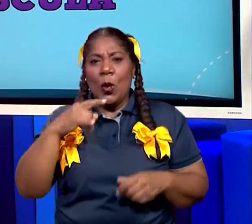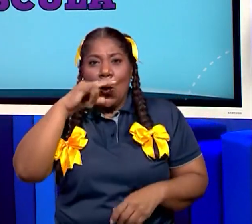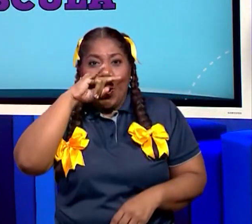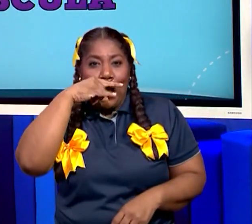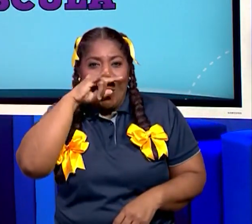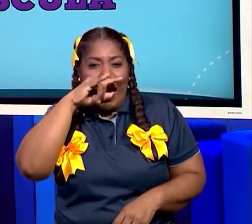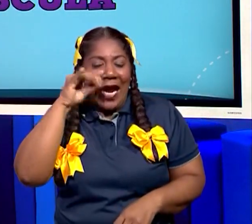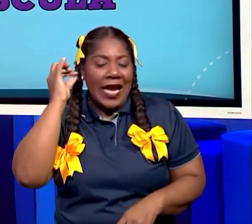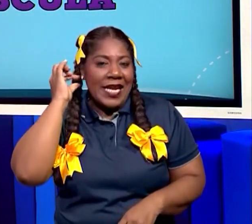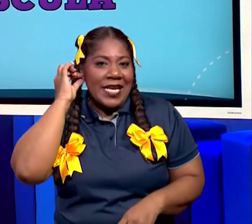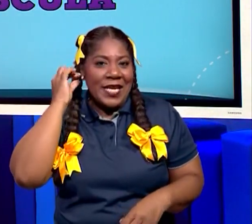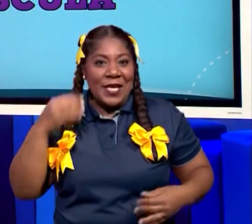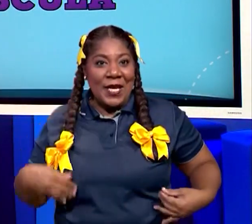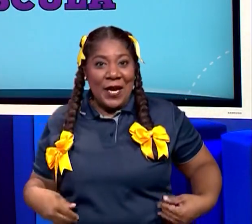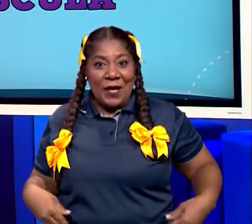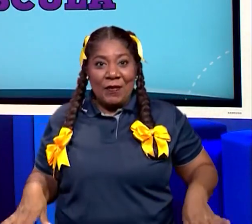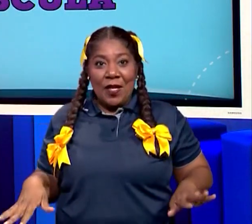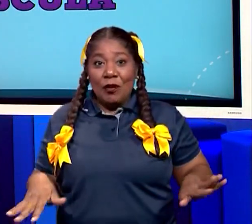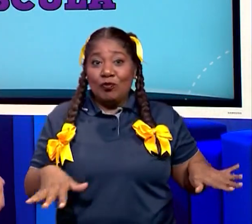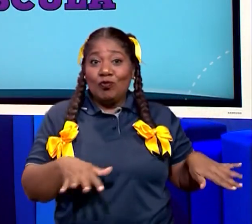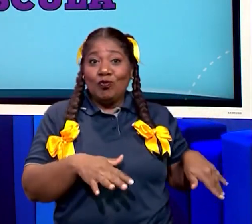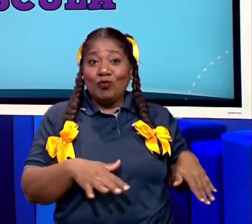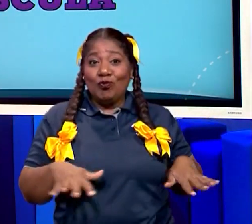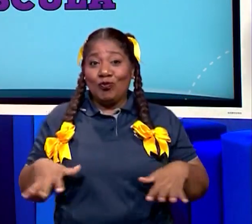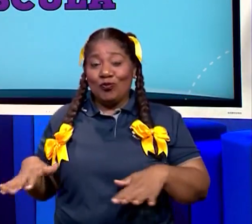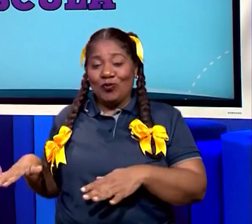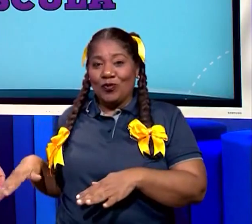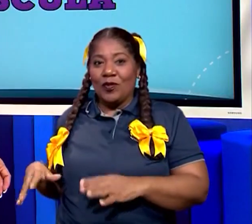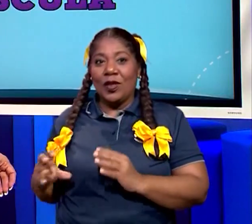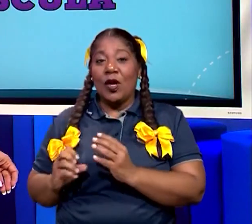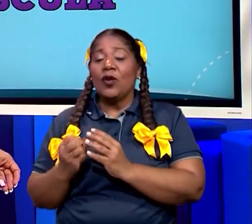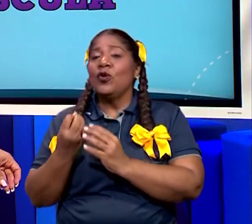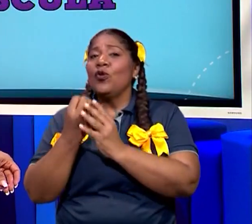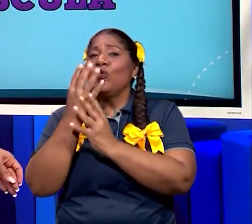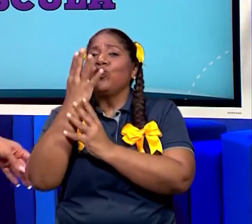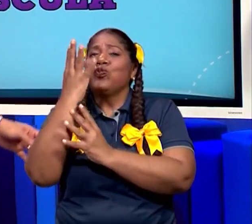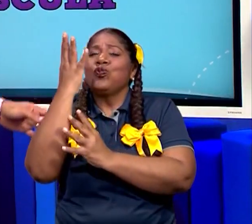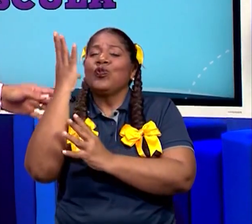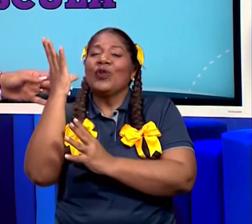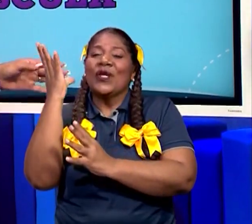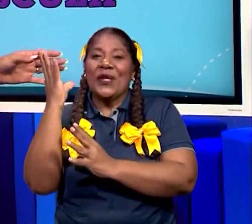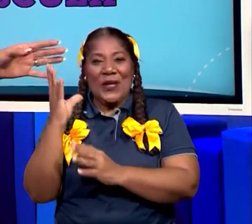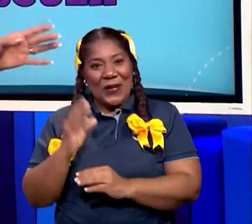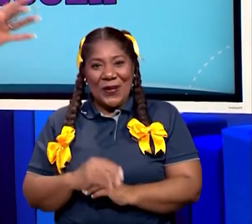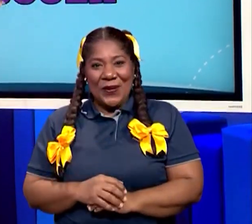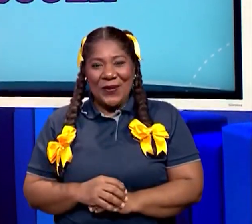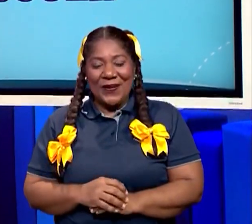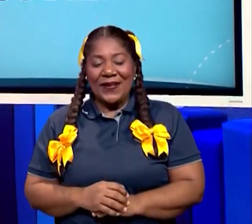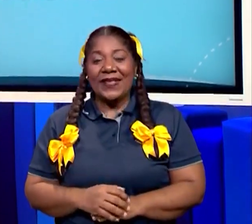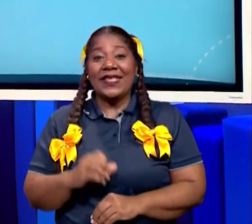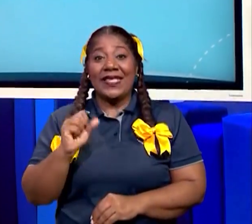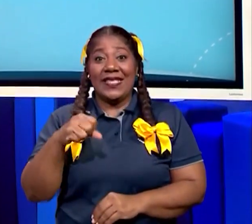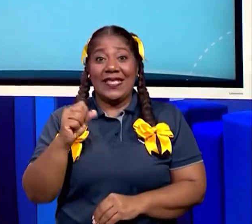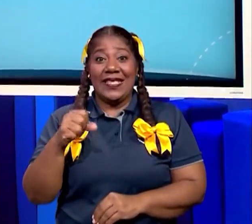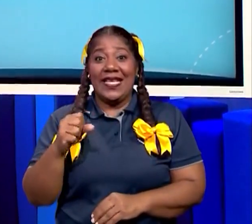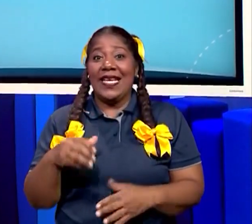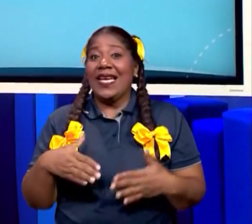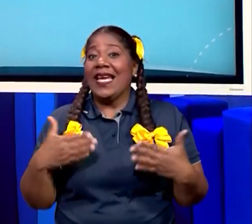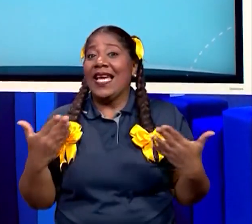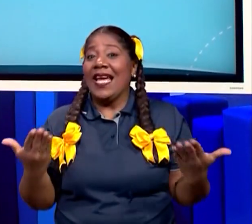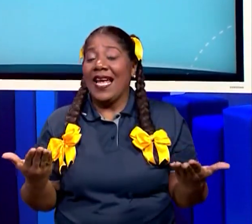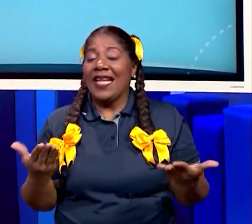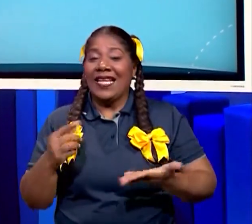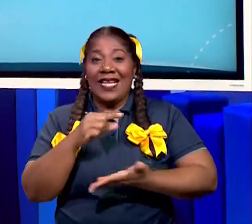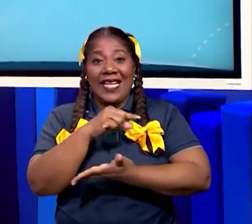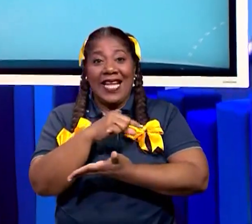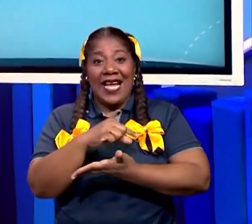niña y vino de tutú y tiene globito y todo eso? Ah, es que estamos en esta